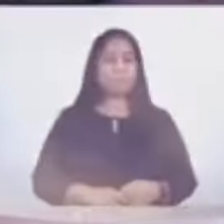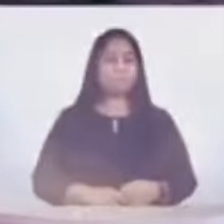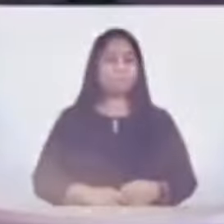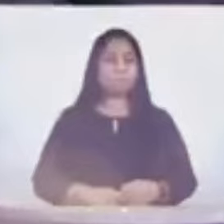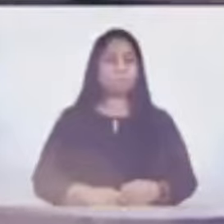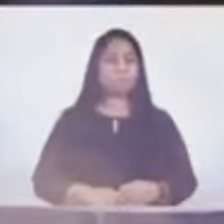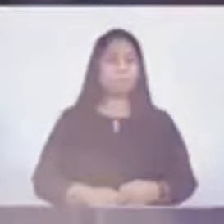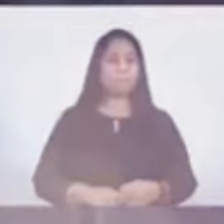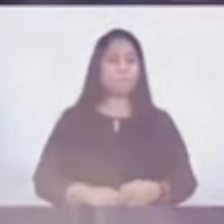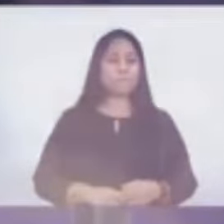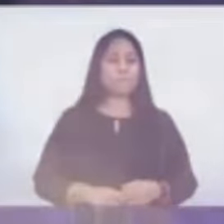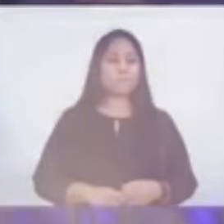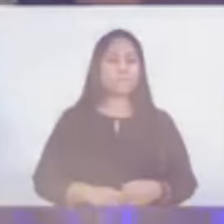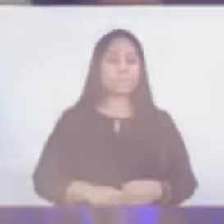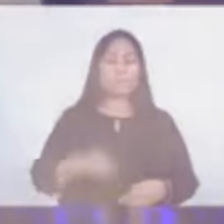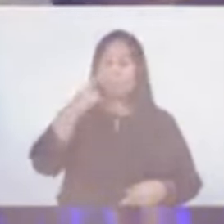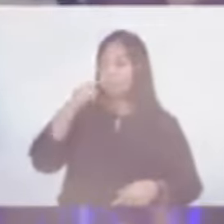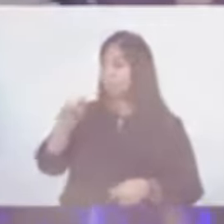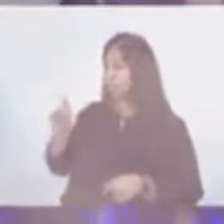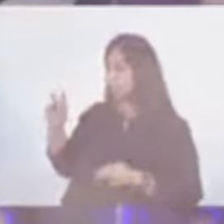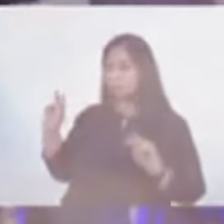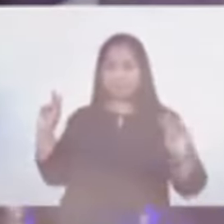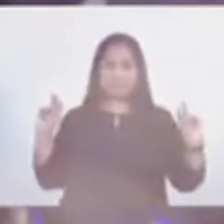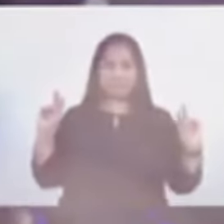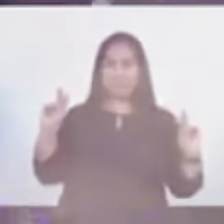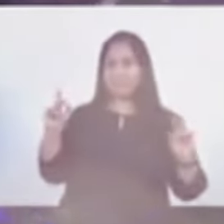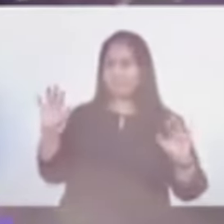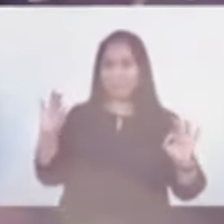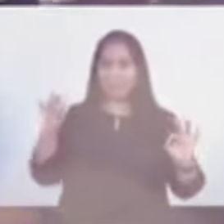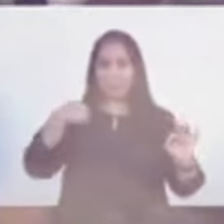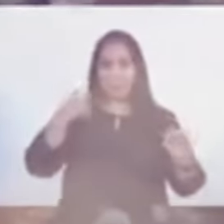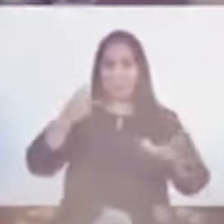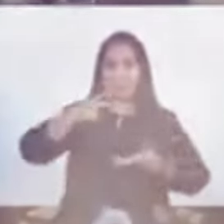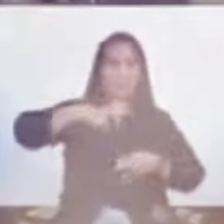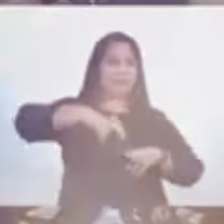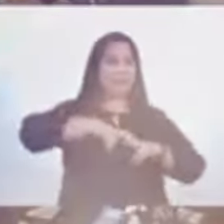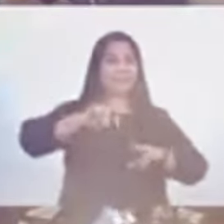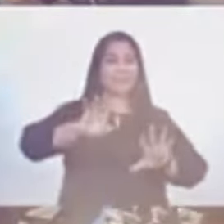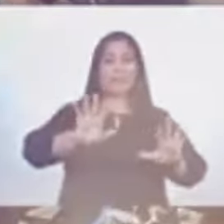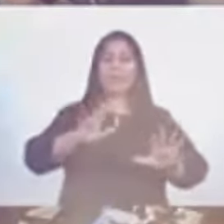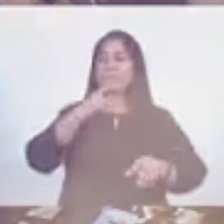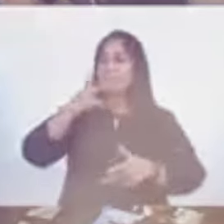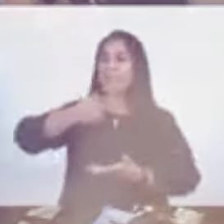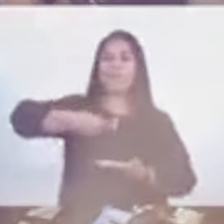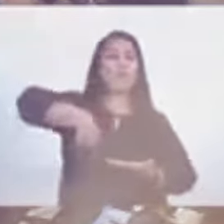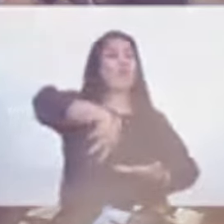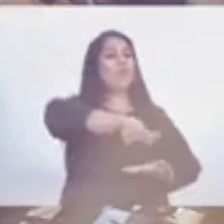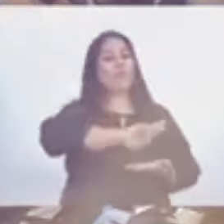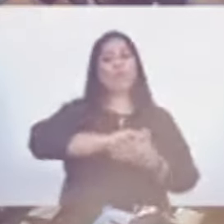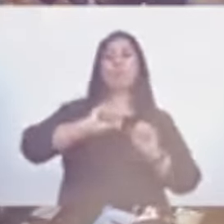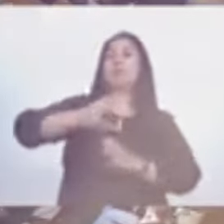vamos Pero le voy a estar dando la espalda a alguien. Voy a tener que dar tiene toda la facilidad de poder